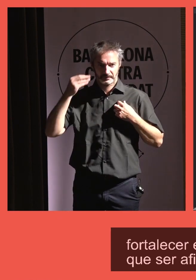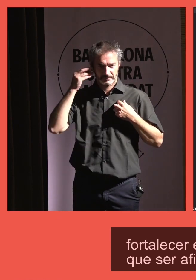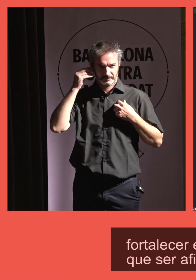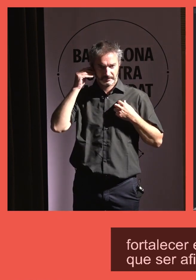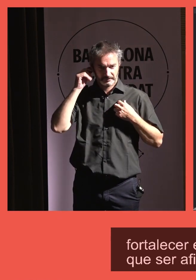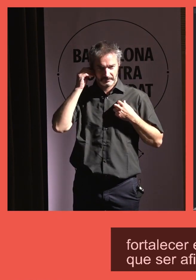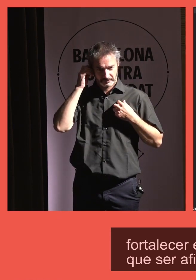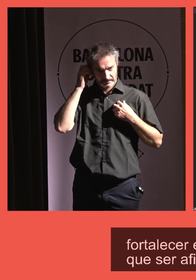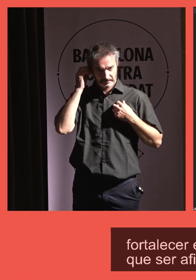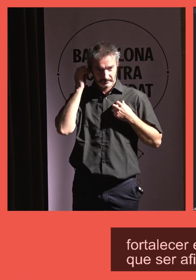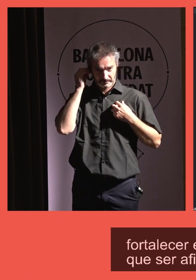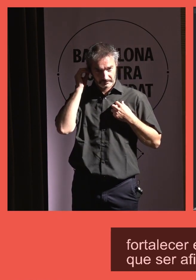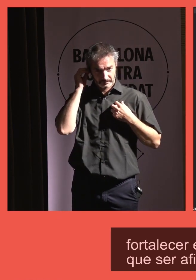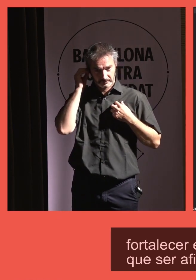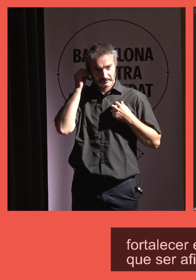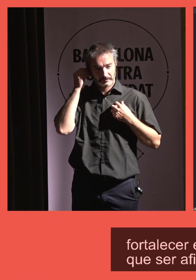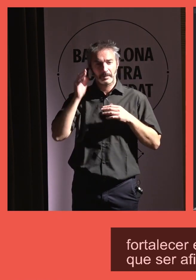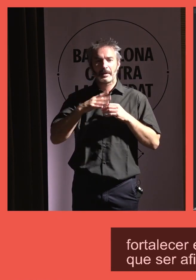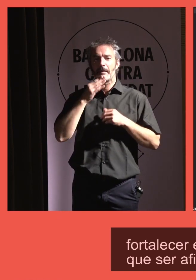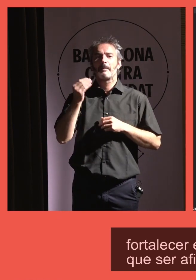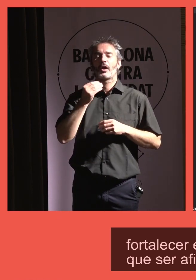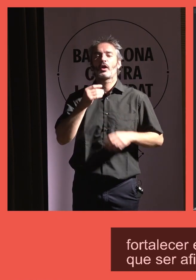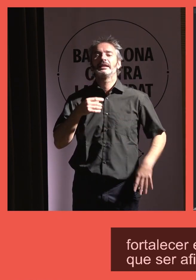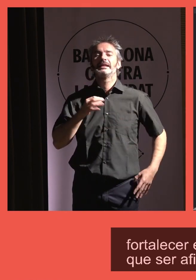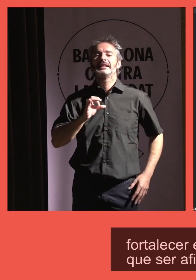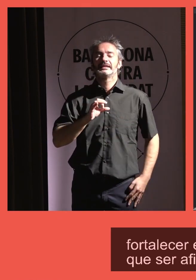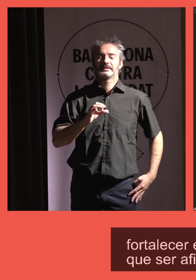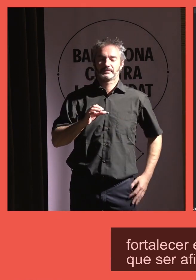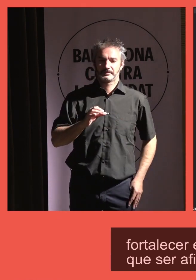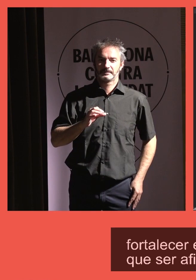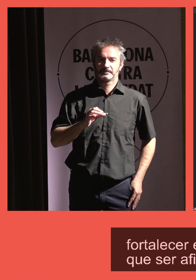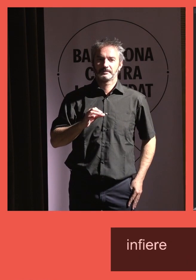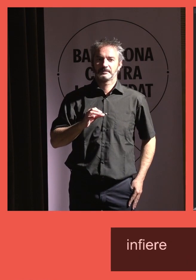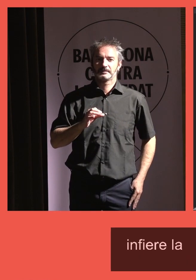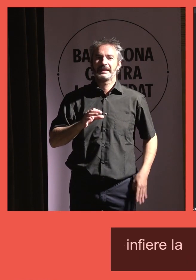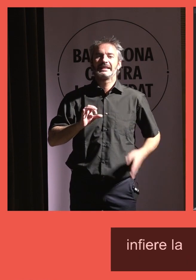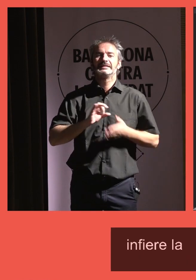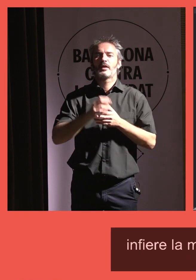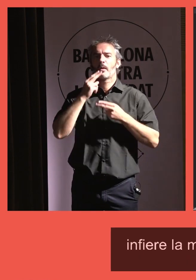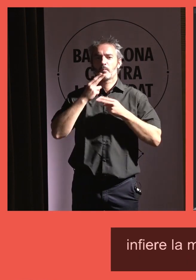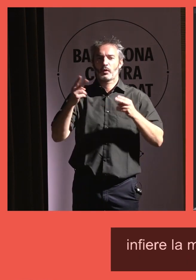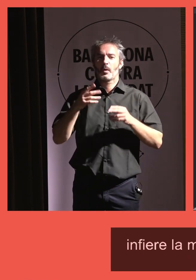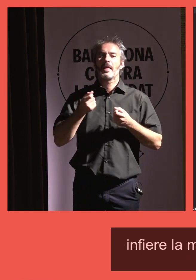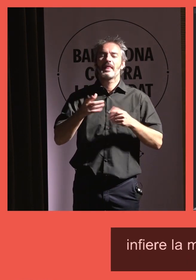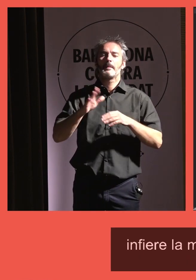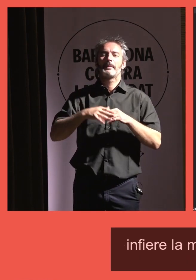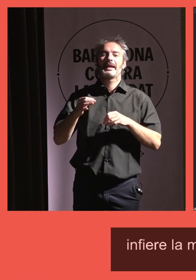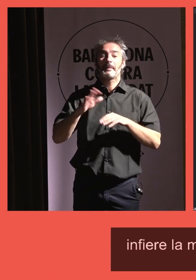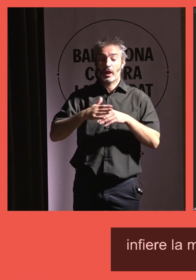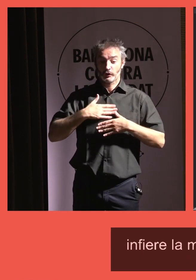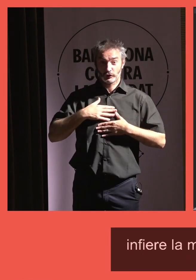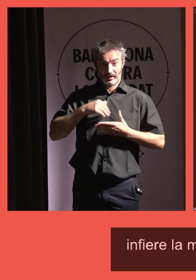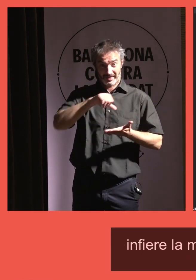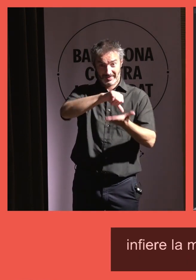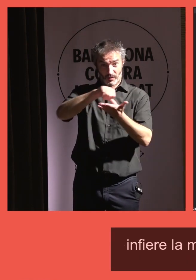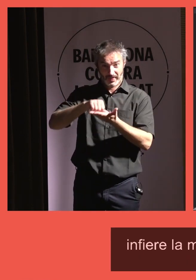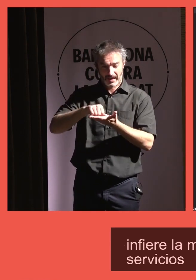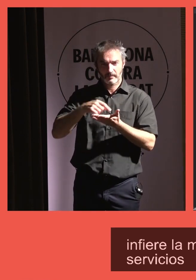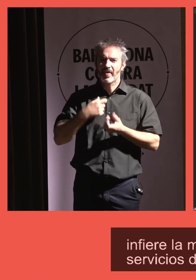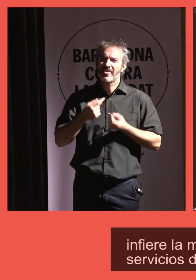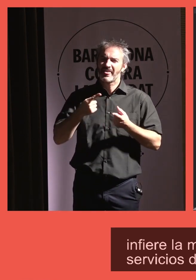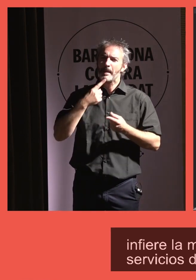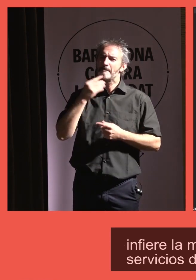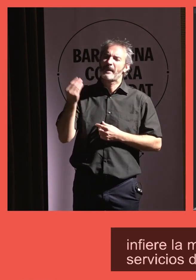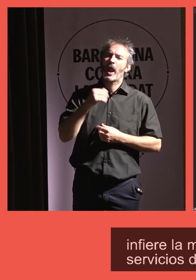mejora de la calidad de los sistemas de servicios sociales y de salud pública, generándose para nuestra ciudadanía una